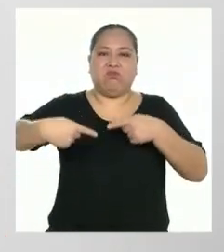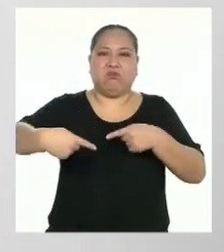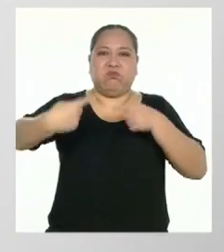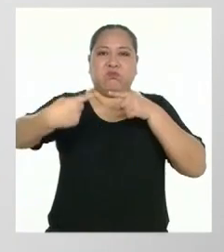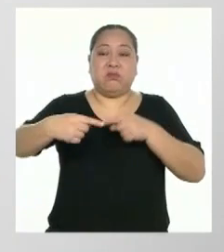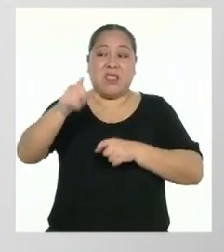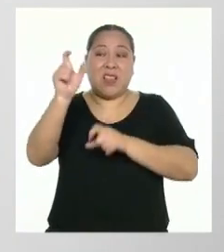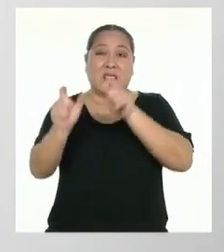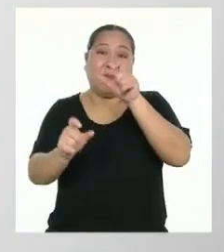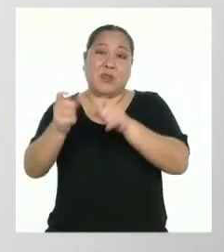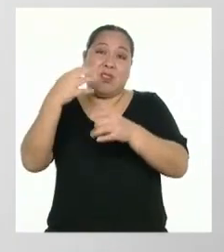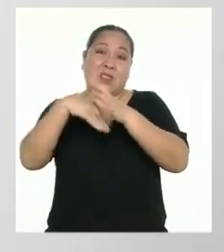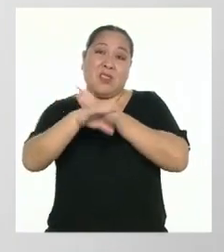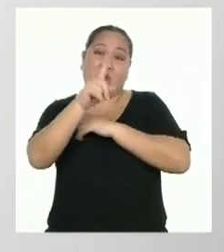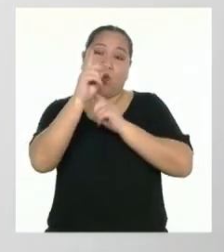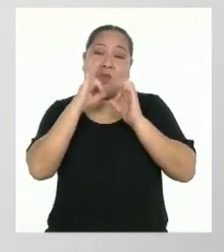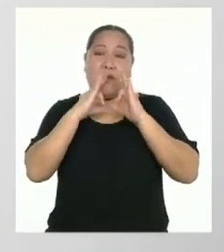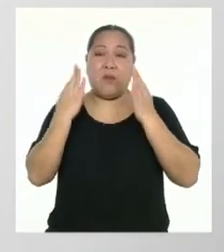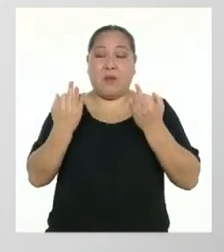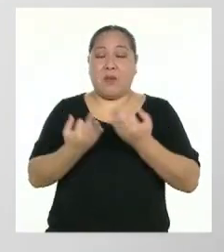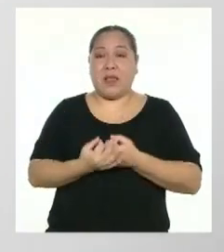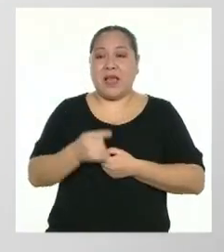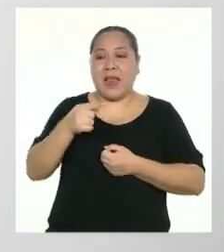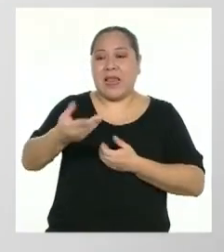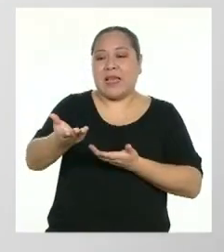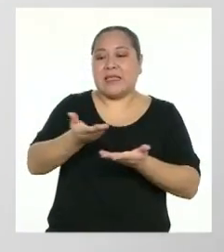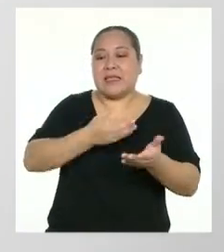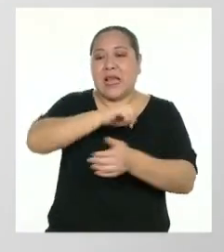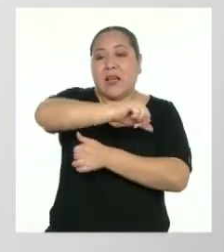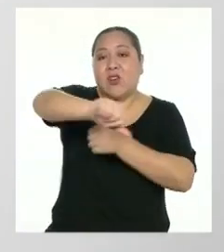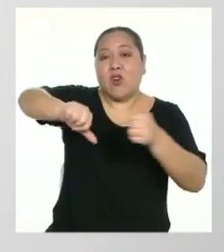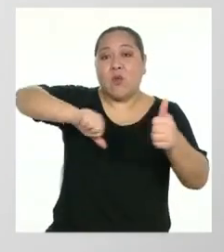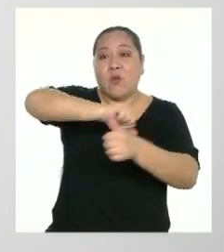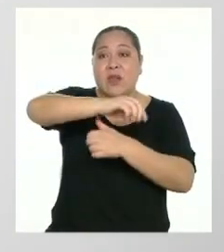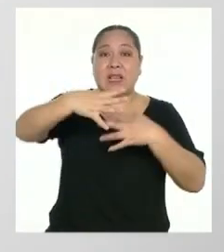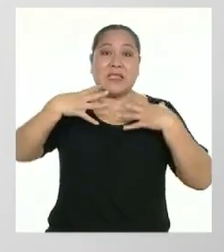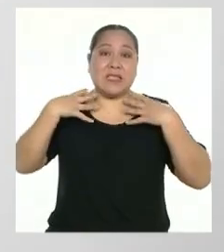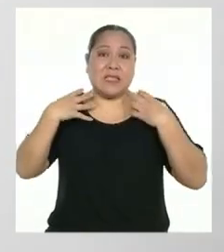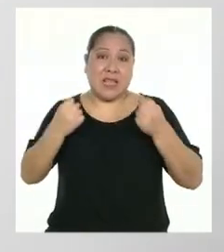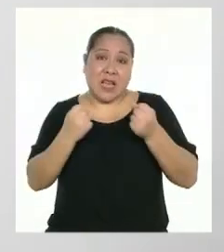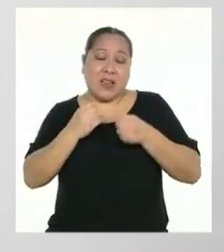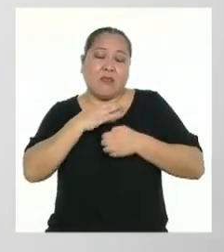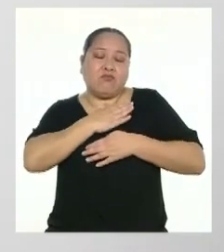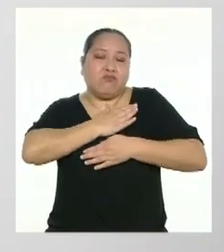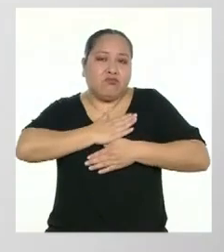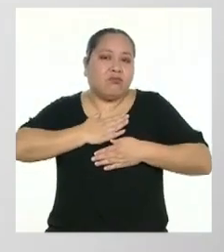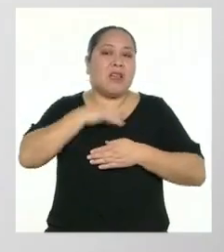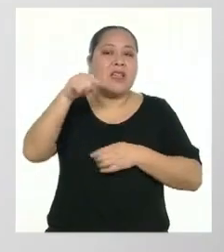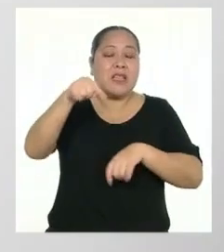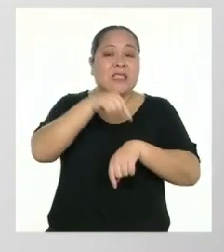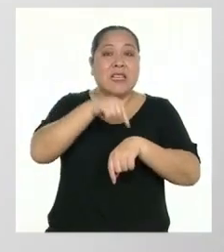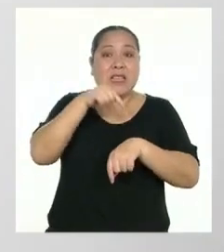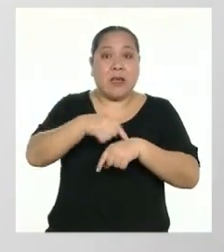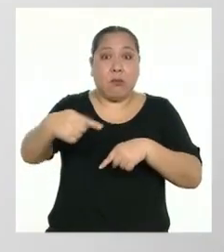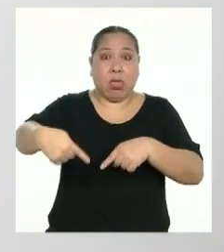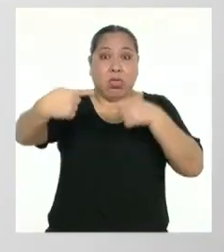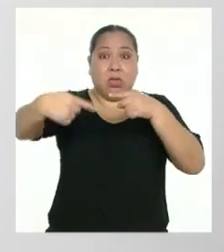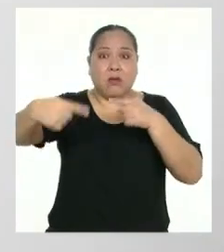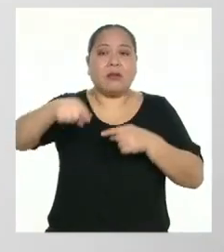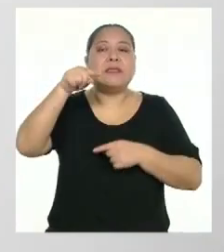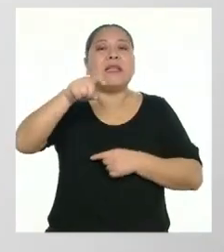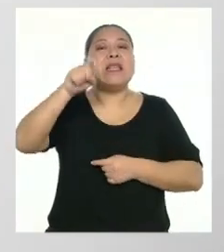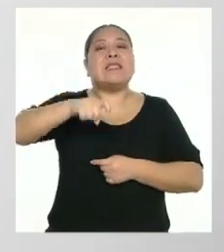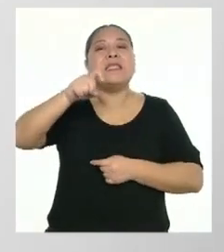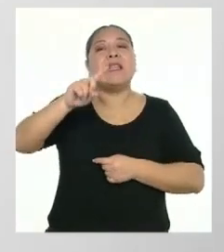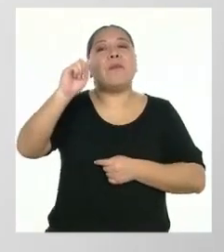miembros de una familia. En una convivencia sana y armónica, en esos momentos prevalece el